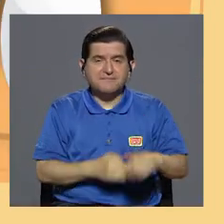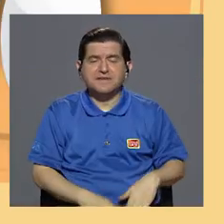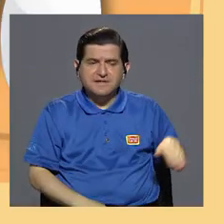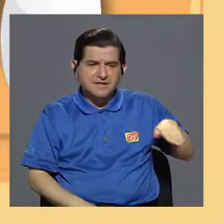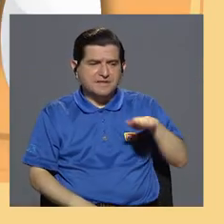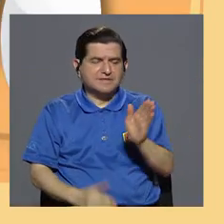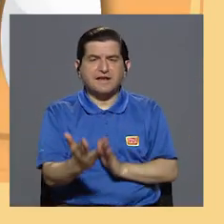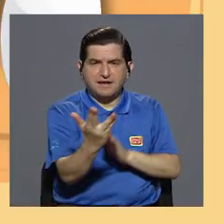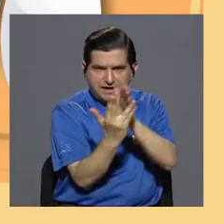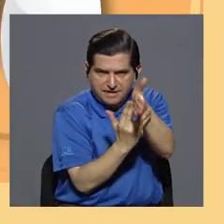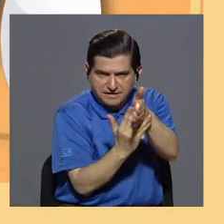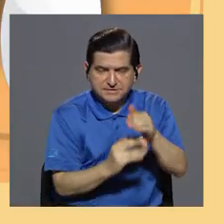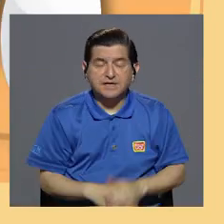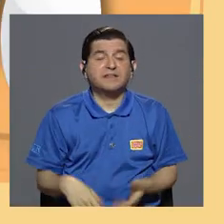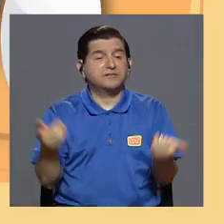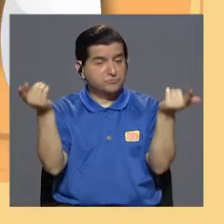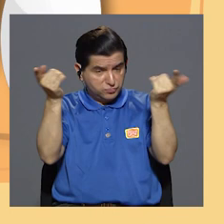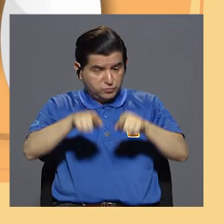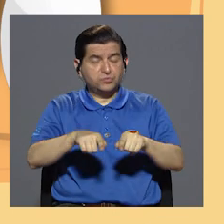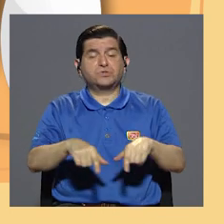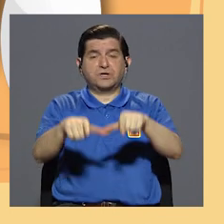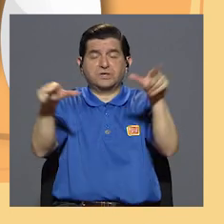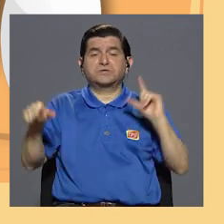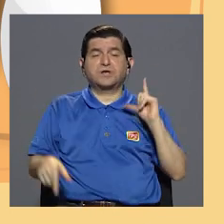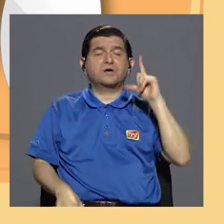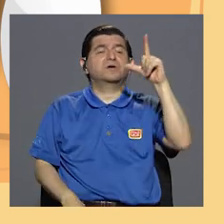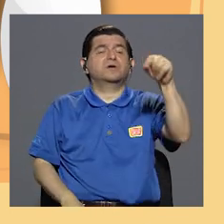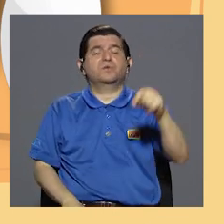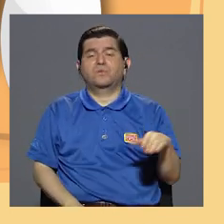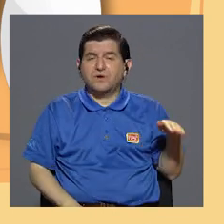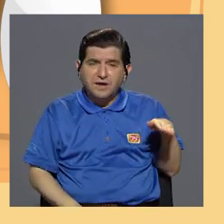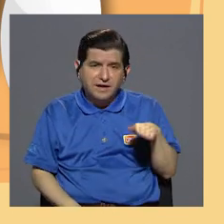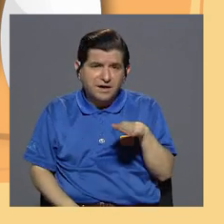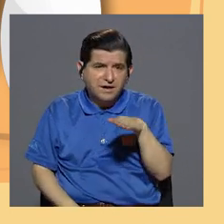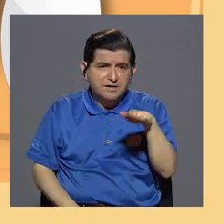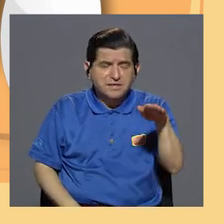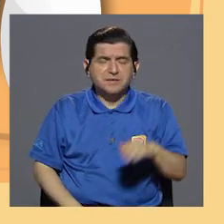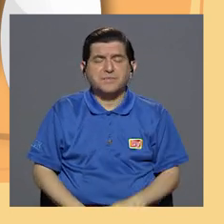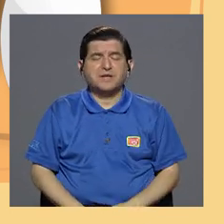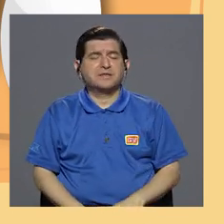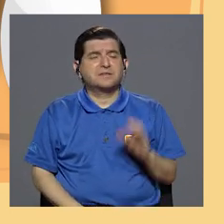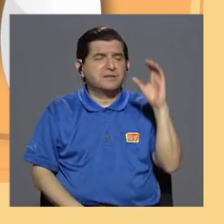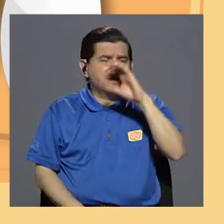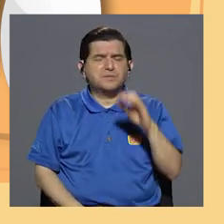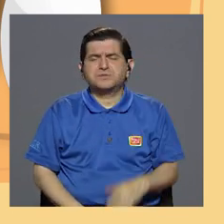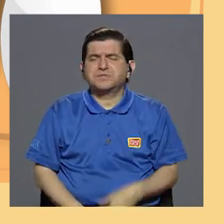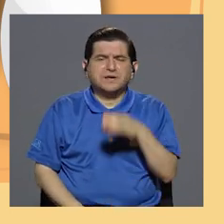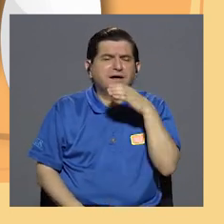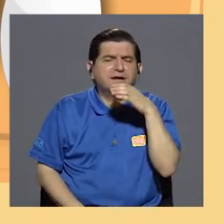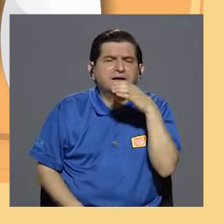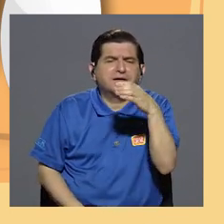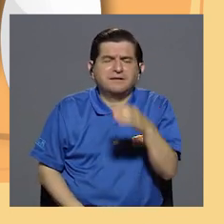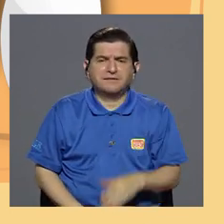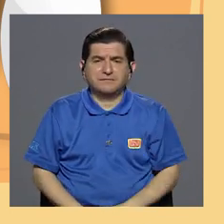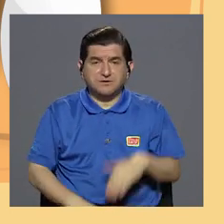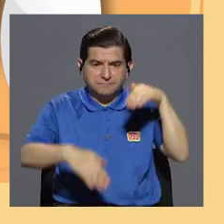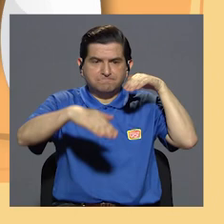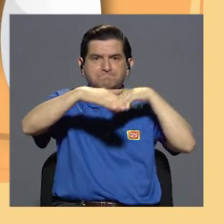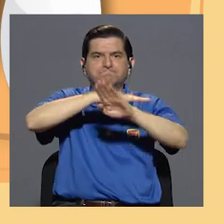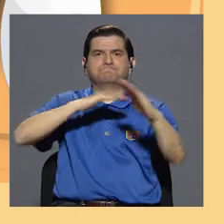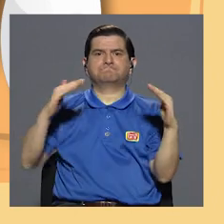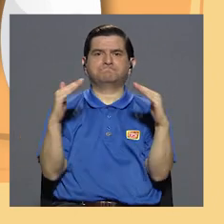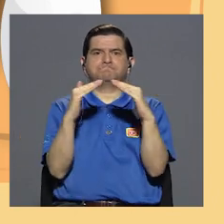serpiente pueda ingresar a la casa porque eso ocurre. Hay zonas rurales donde la serpiente buscando calor o se mete a las